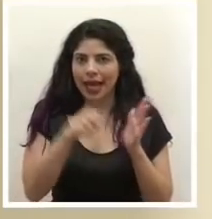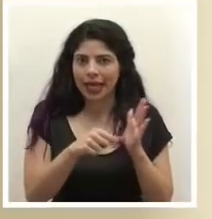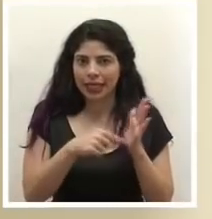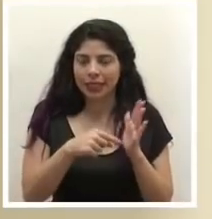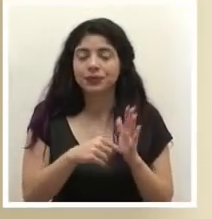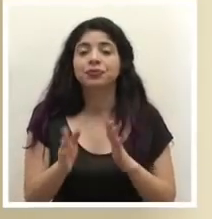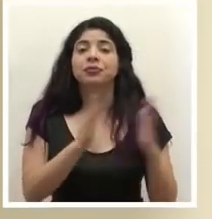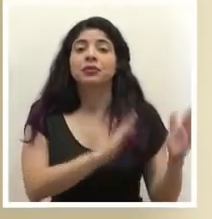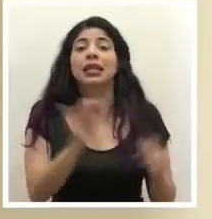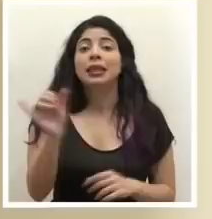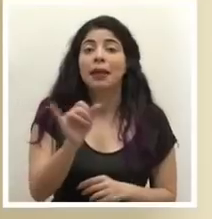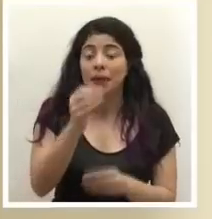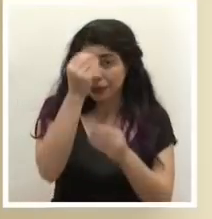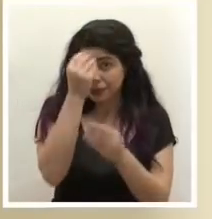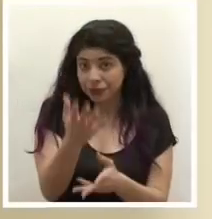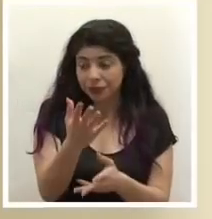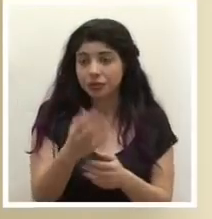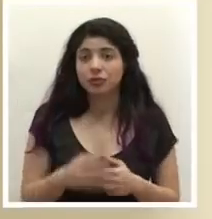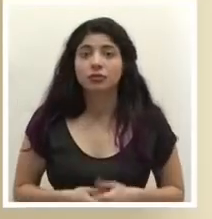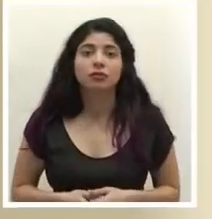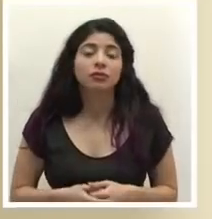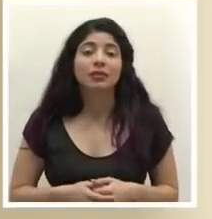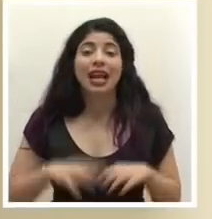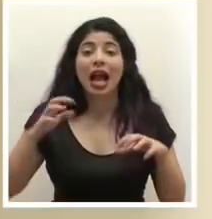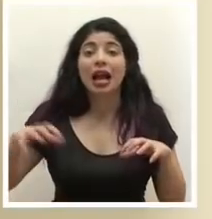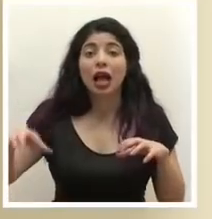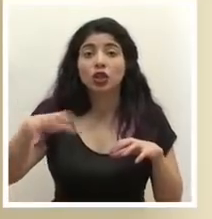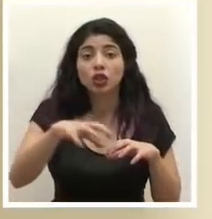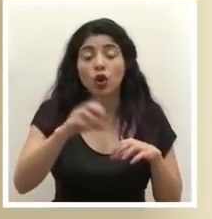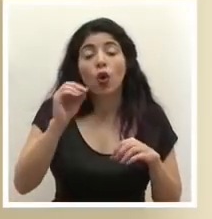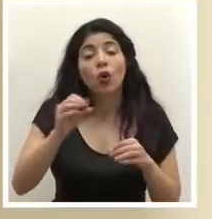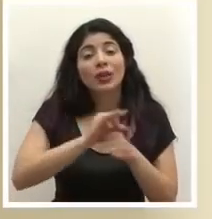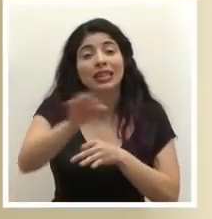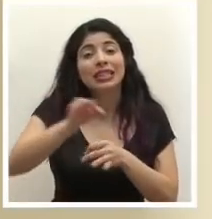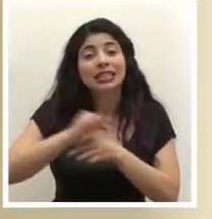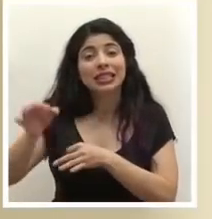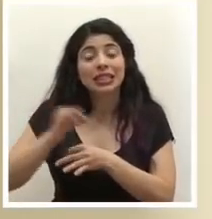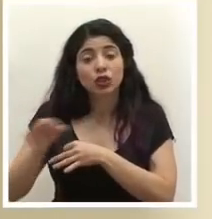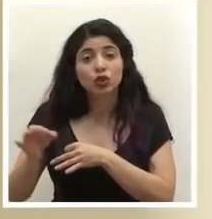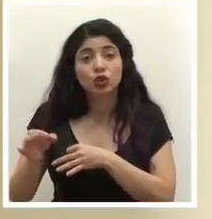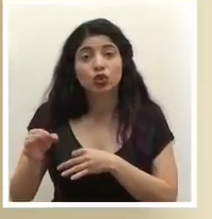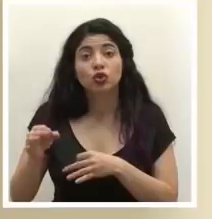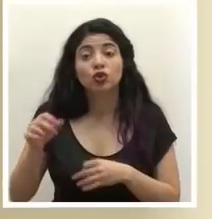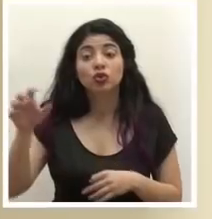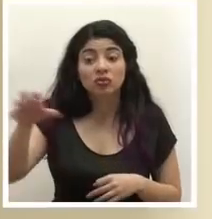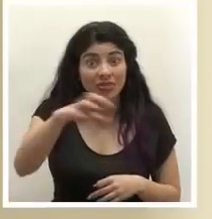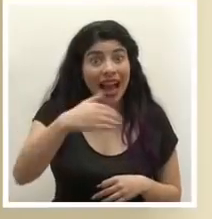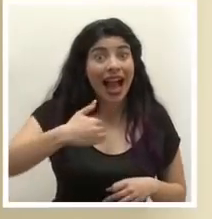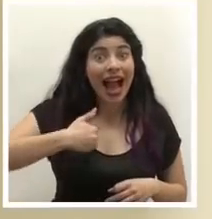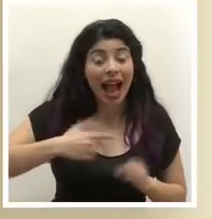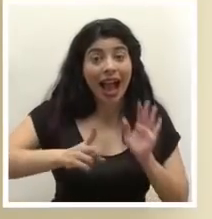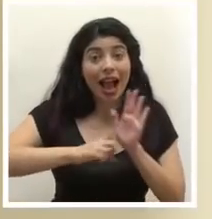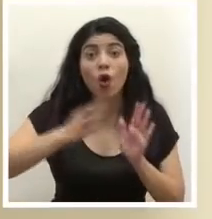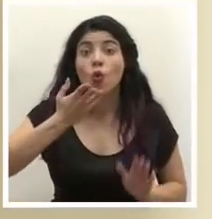también mencionar que los cantones y distritos o cantones o distritos donde rige la alerta